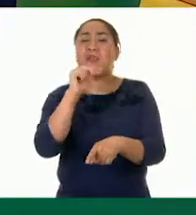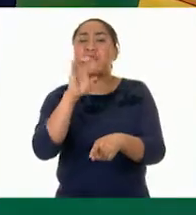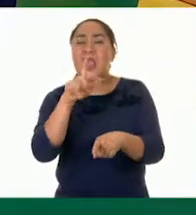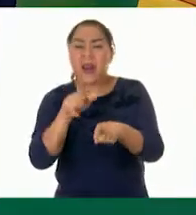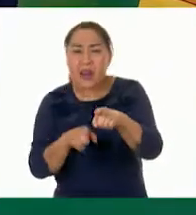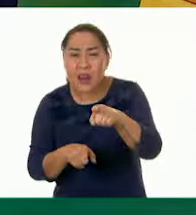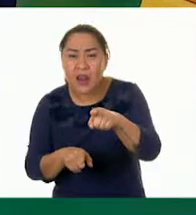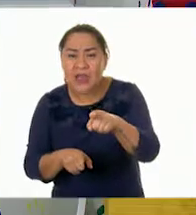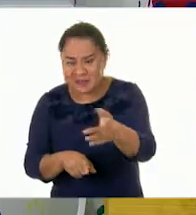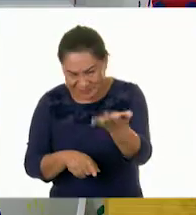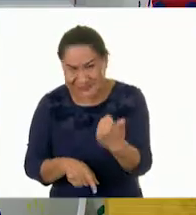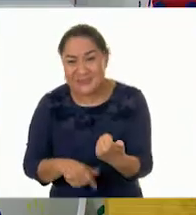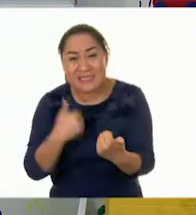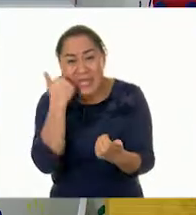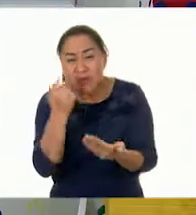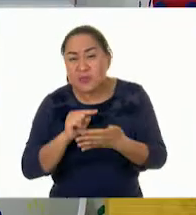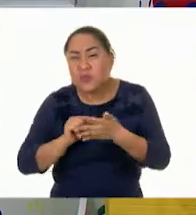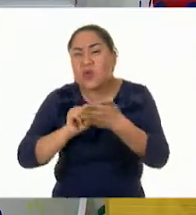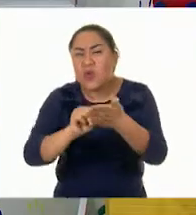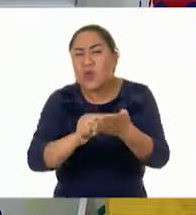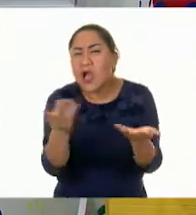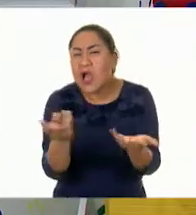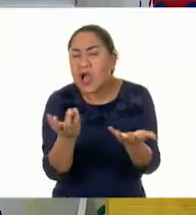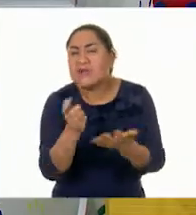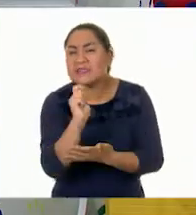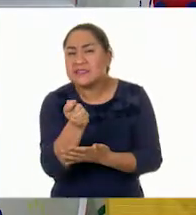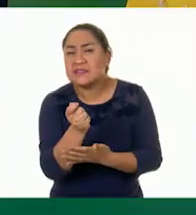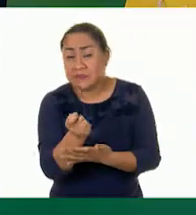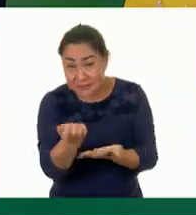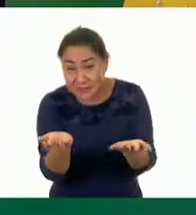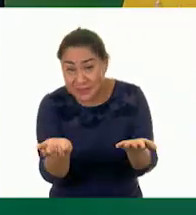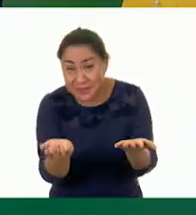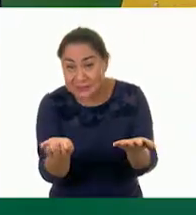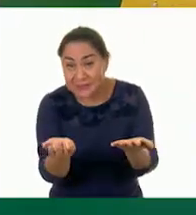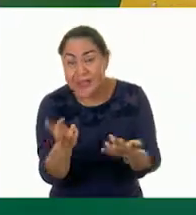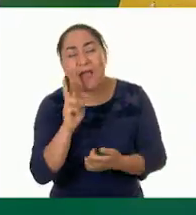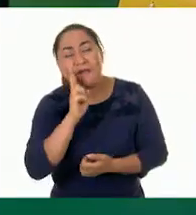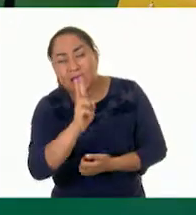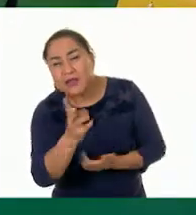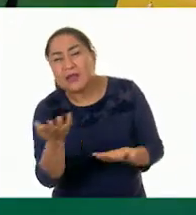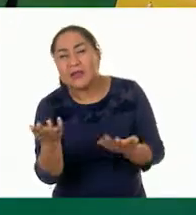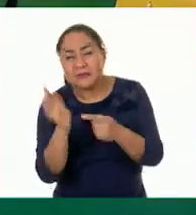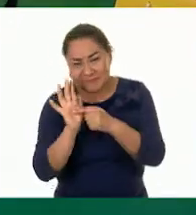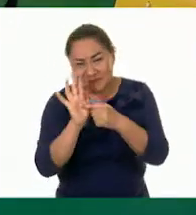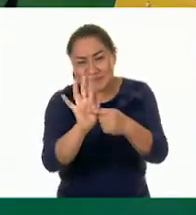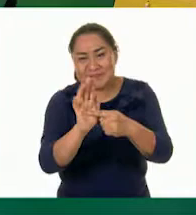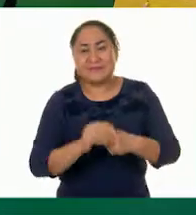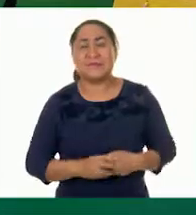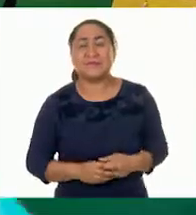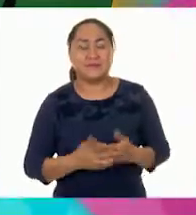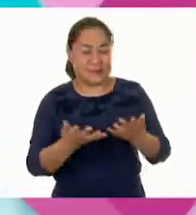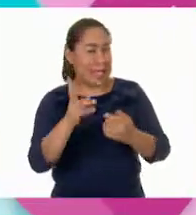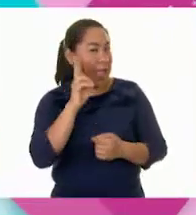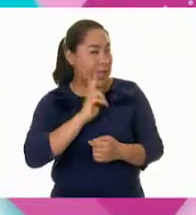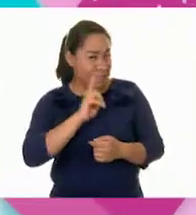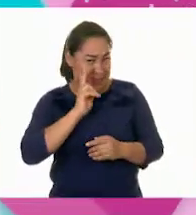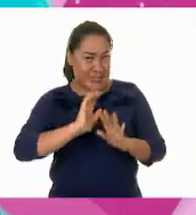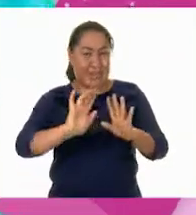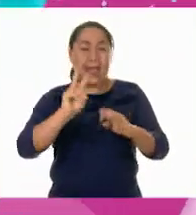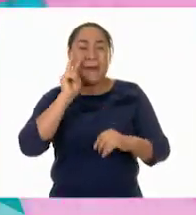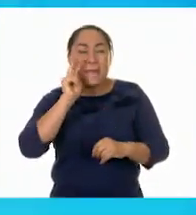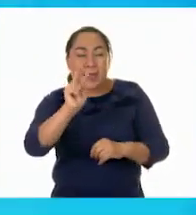¡Perfecto! ¿Nos quieres mostrar qué hiciste? ¿Sí? Sí. A ver, enséñanos. A ver, Vamos a ver.